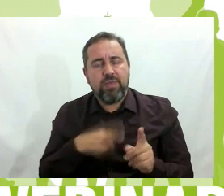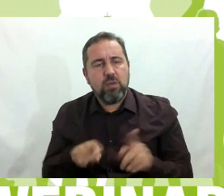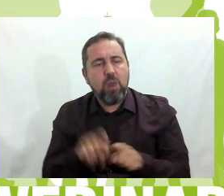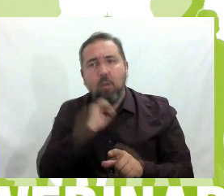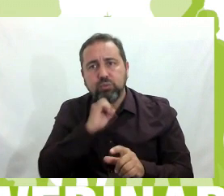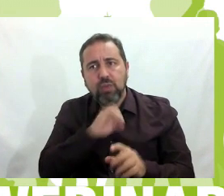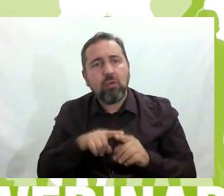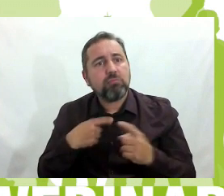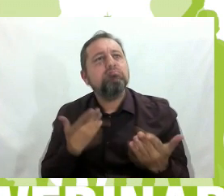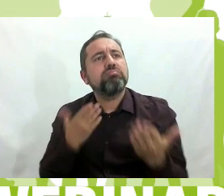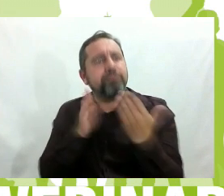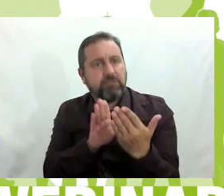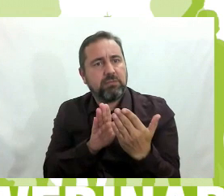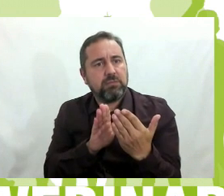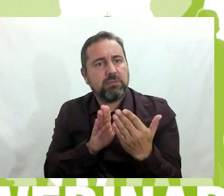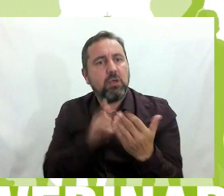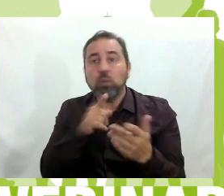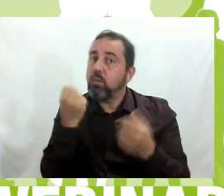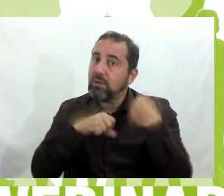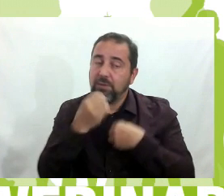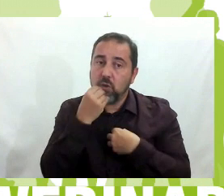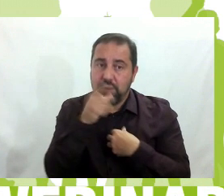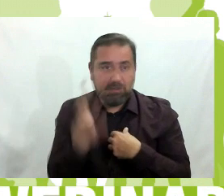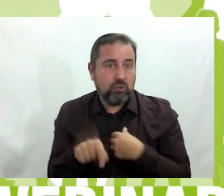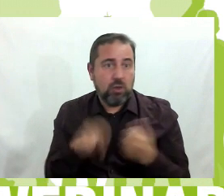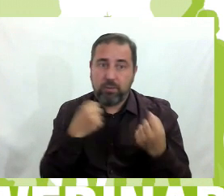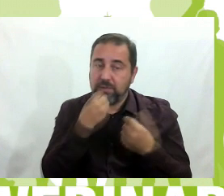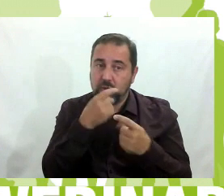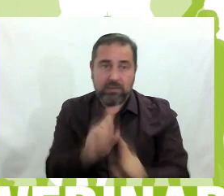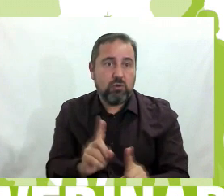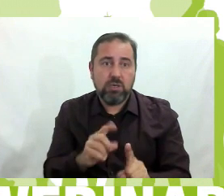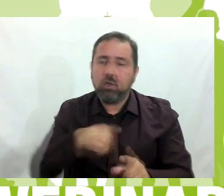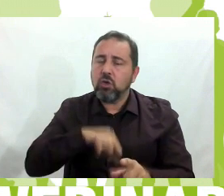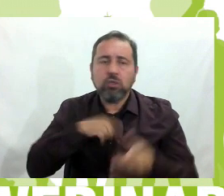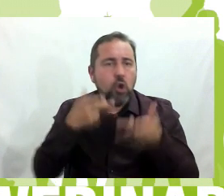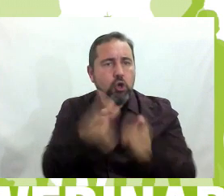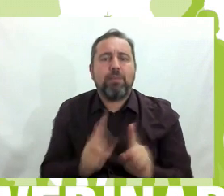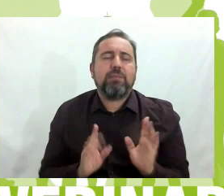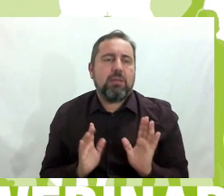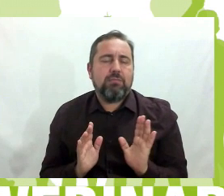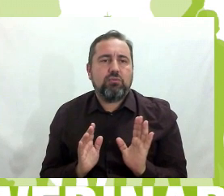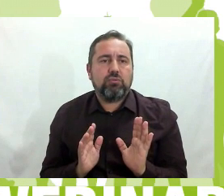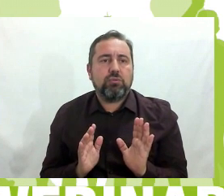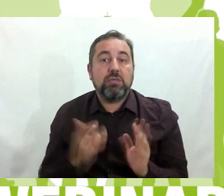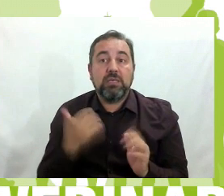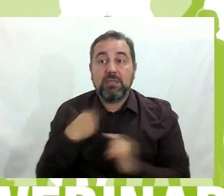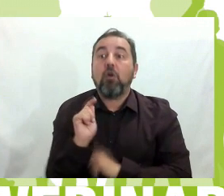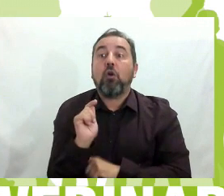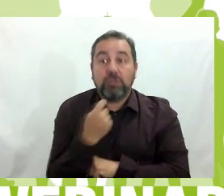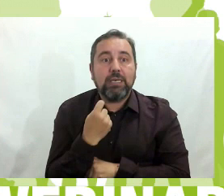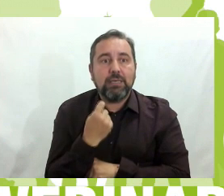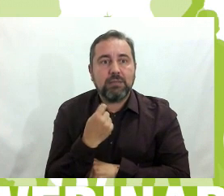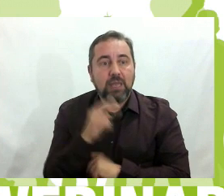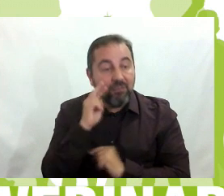abusador y decir, no te estás cortando bien con esta persona y nosotros esto no te lo vamos a permitir. Cuando consigues y ves que pasa